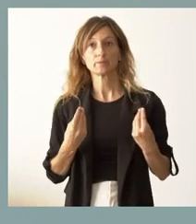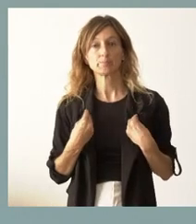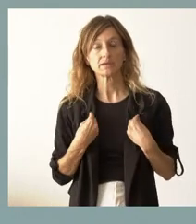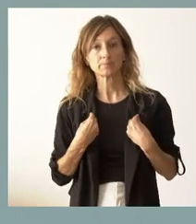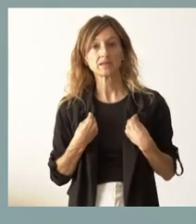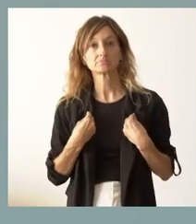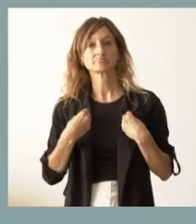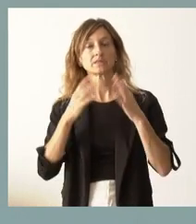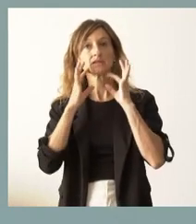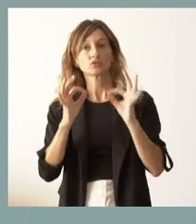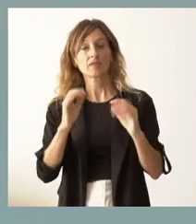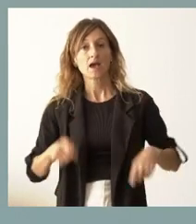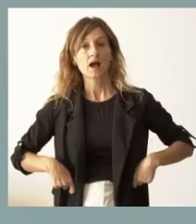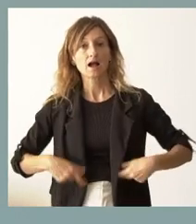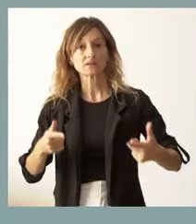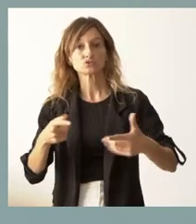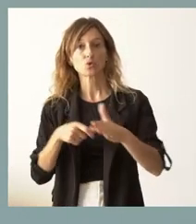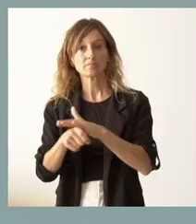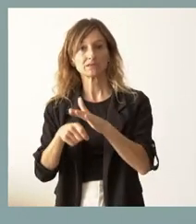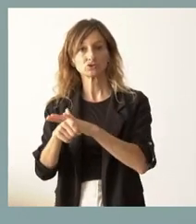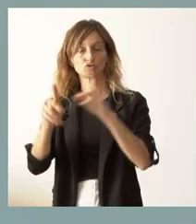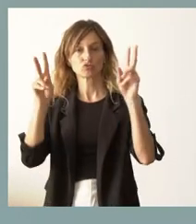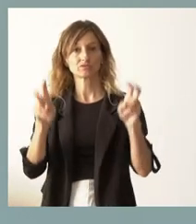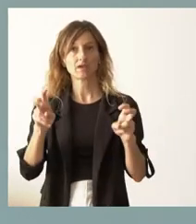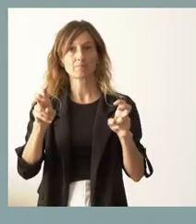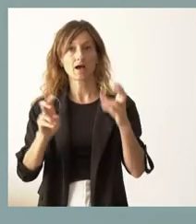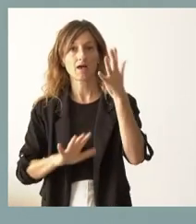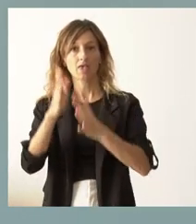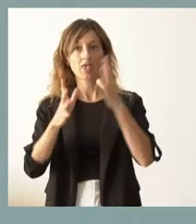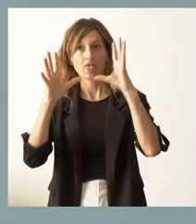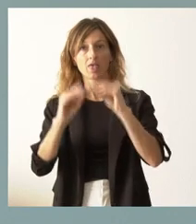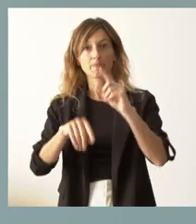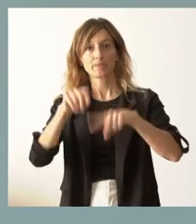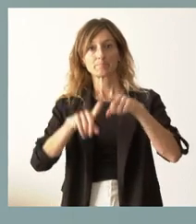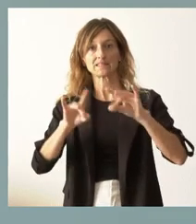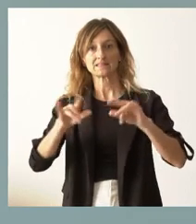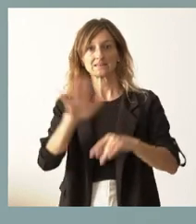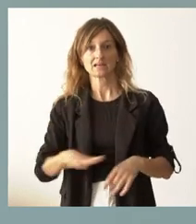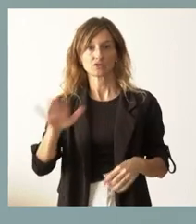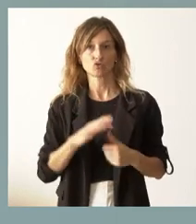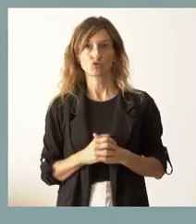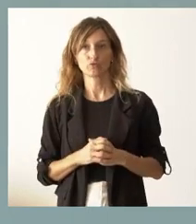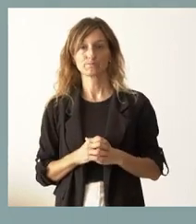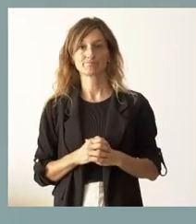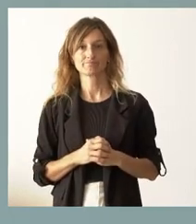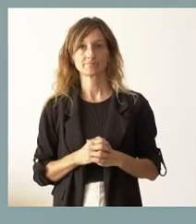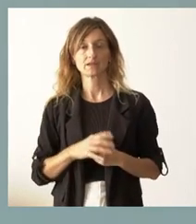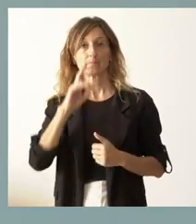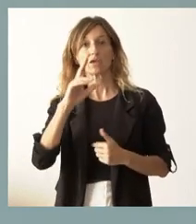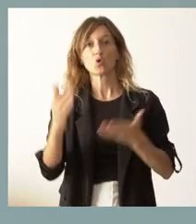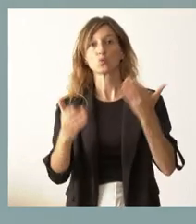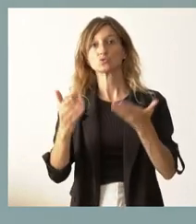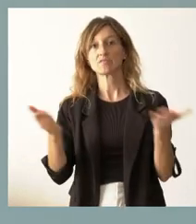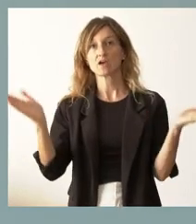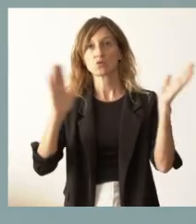pues resulta que el gasto o la inversión en materia de extinción de incendios tiene que ver con el territorio. Y aquí es donde se ve la injusticia, a veces,